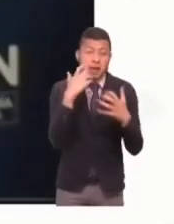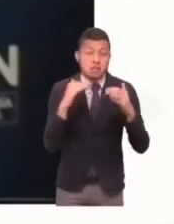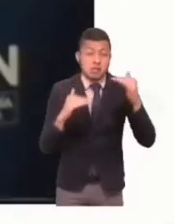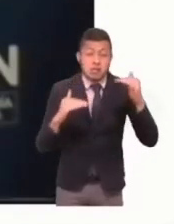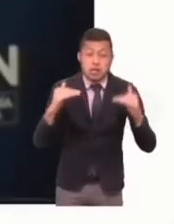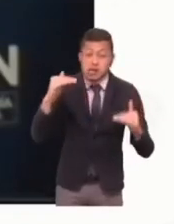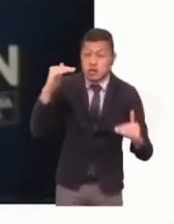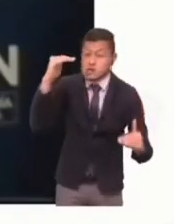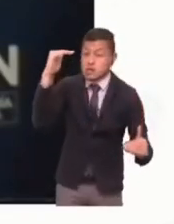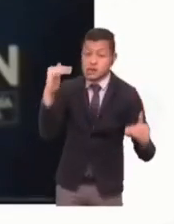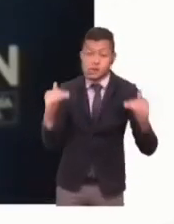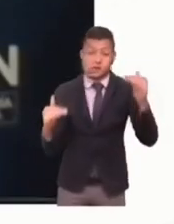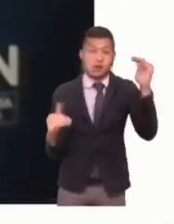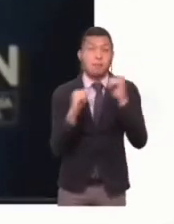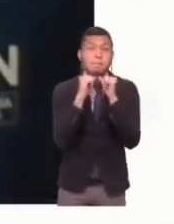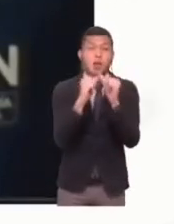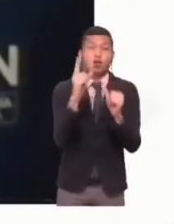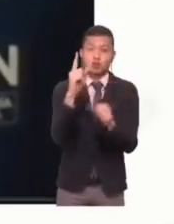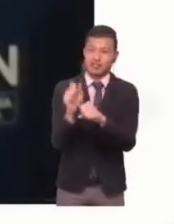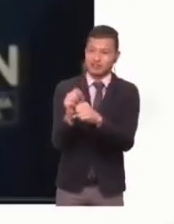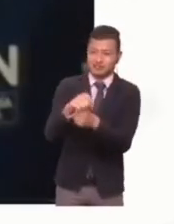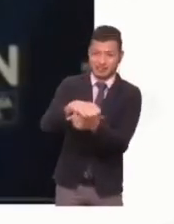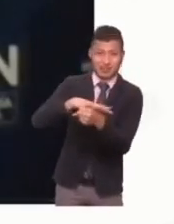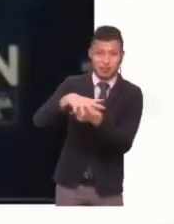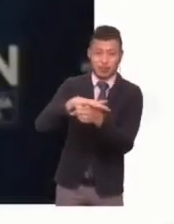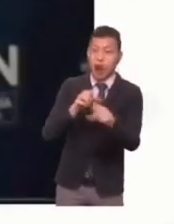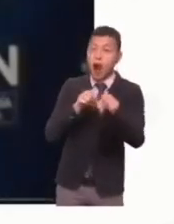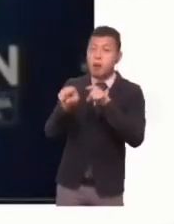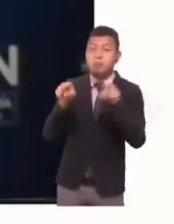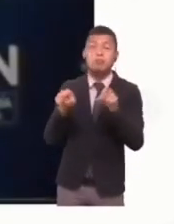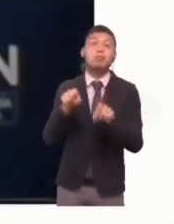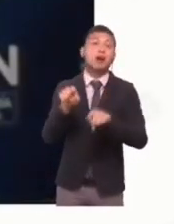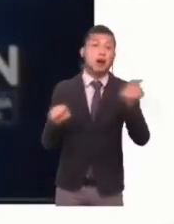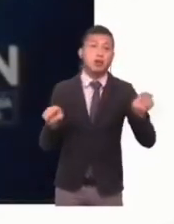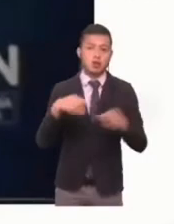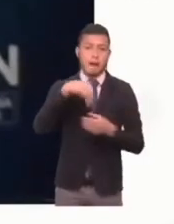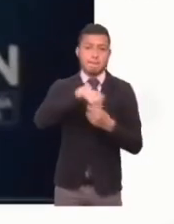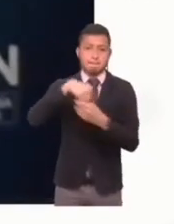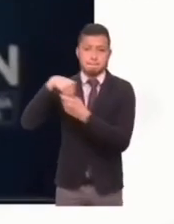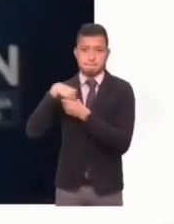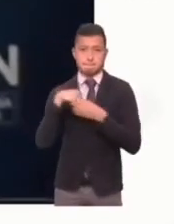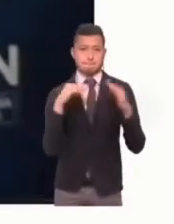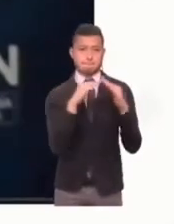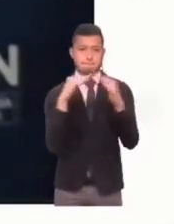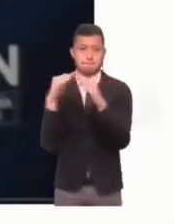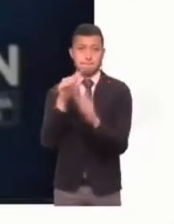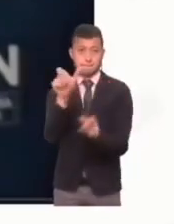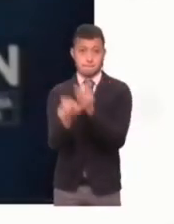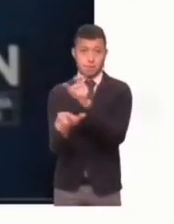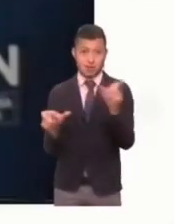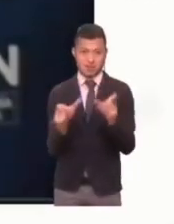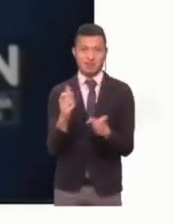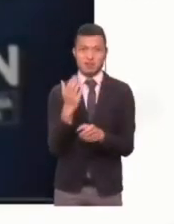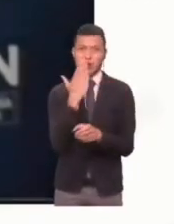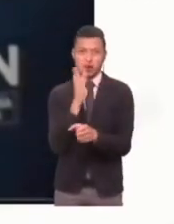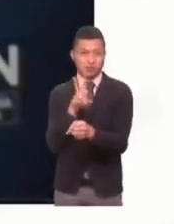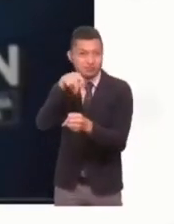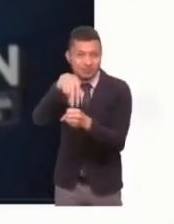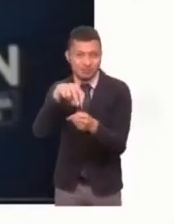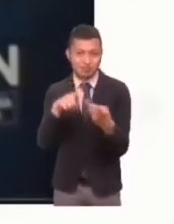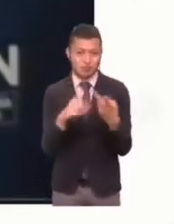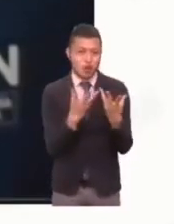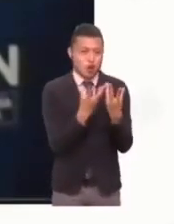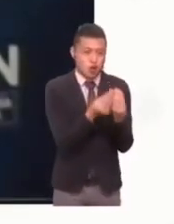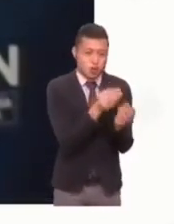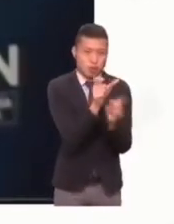por cuenta de lo que ha pasado, donde ahora hay adicionalmente más confinamiento de poblaciones étnicas, de minorías,